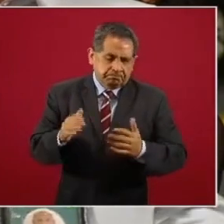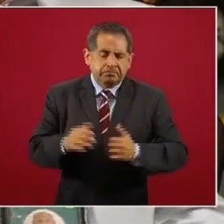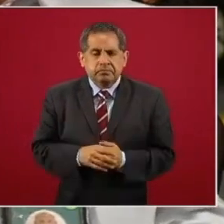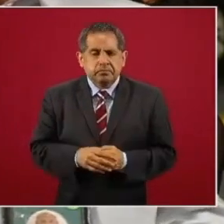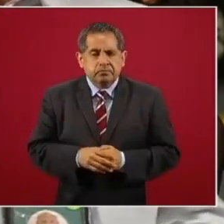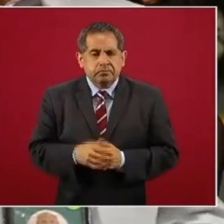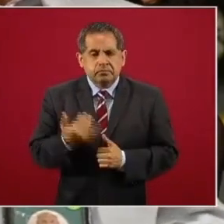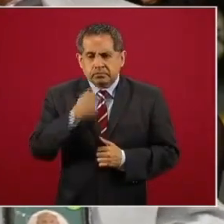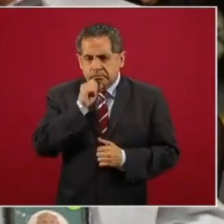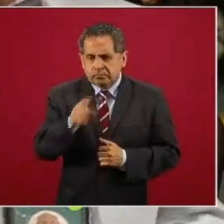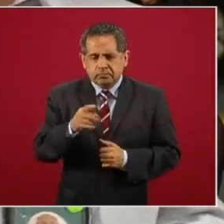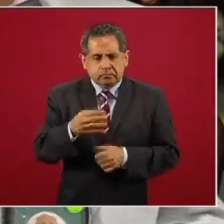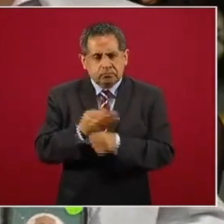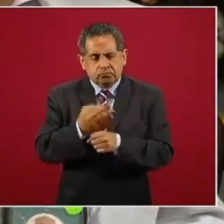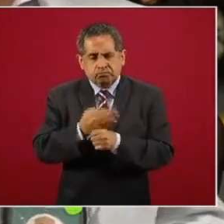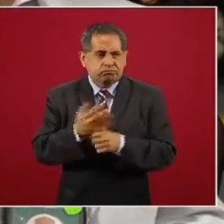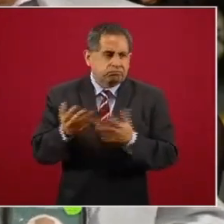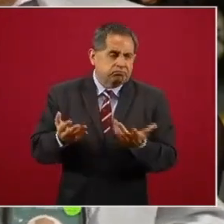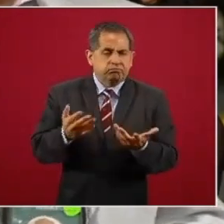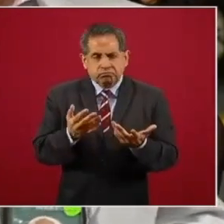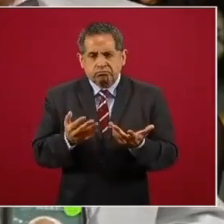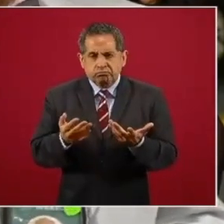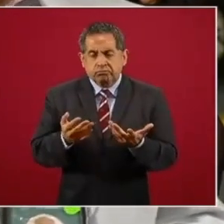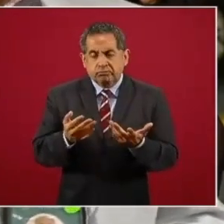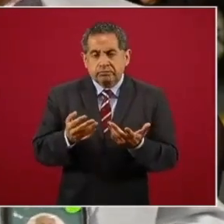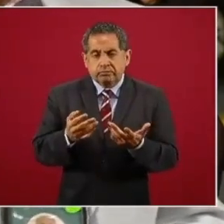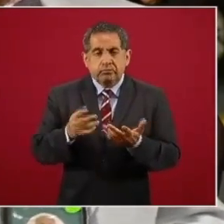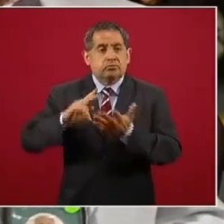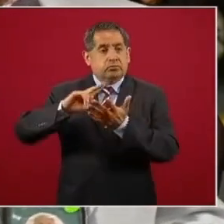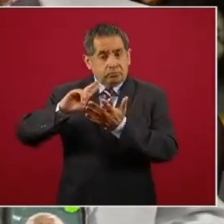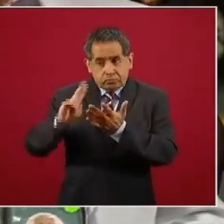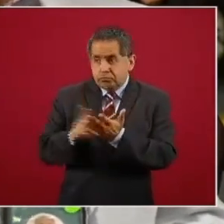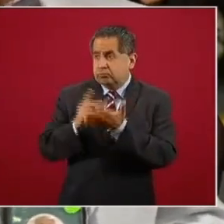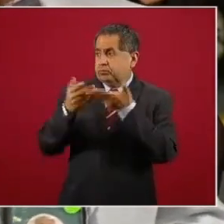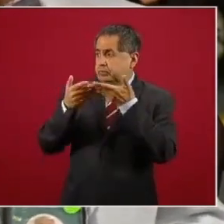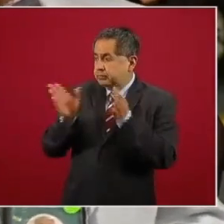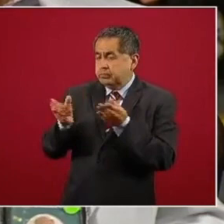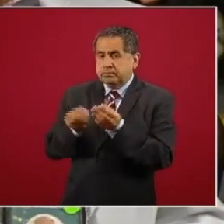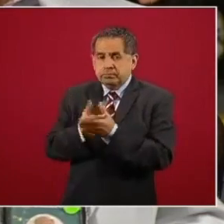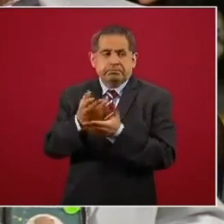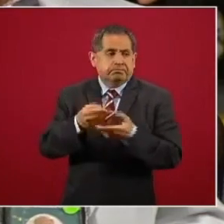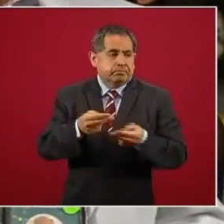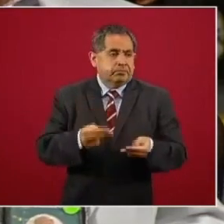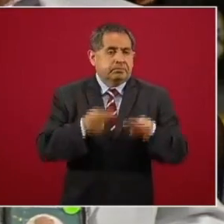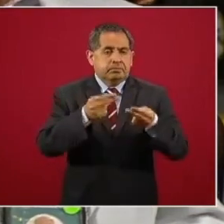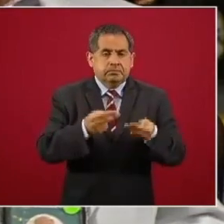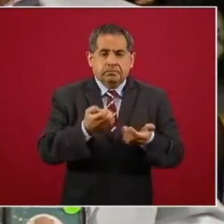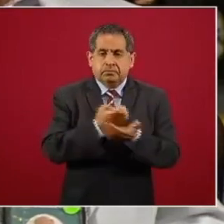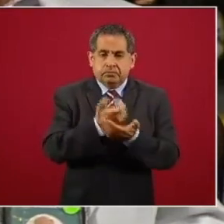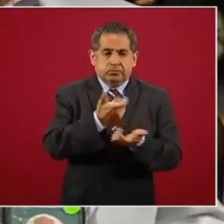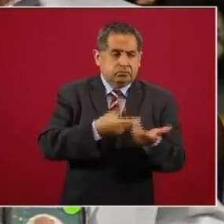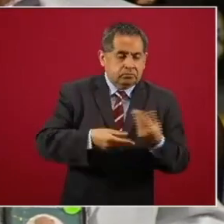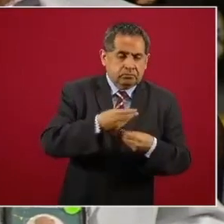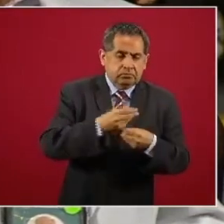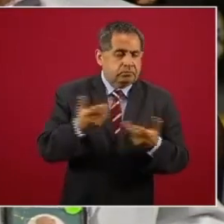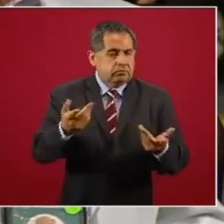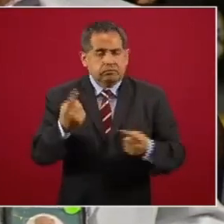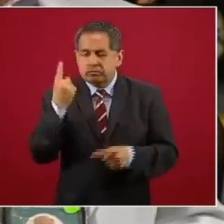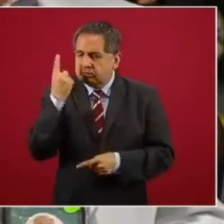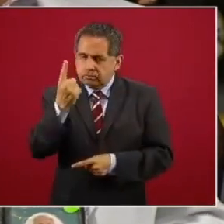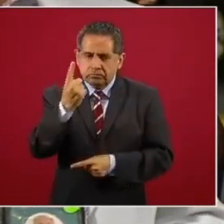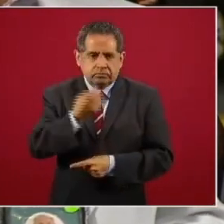Y estamos obviamente apenas en la cuestión de reactivar nuevamente la economía, pero al final del día, la salud debe de